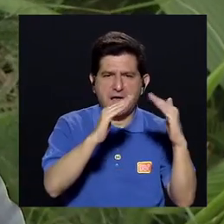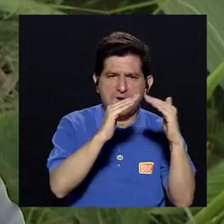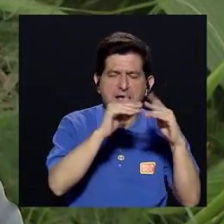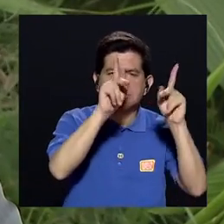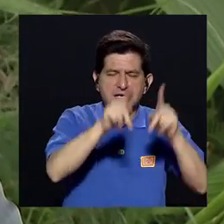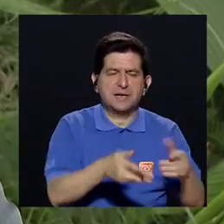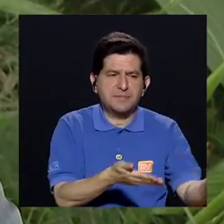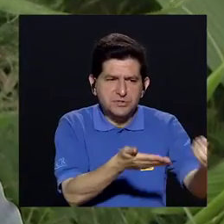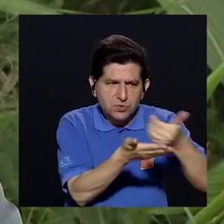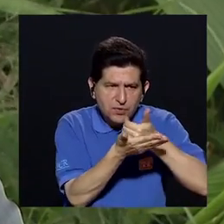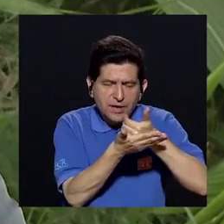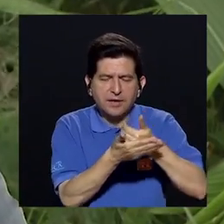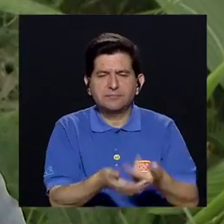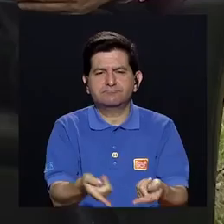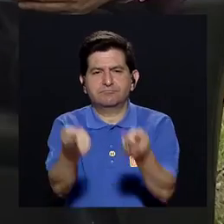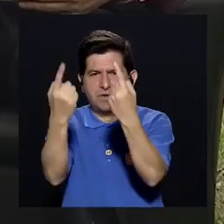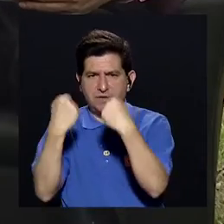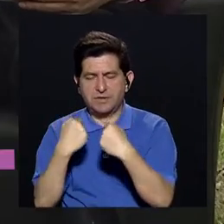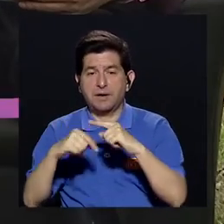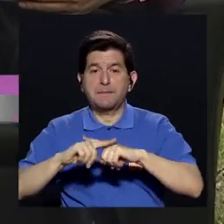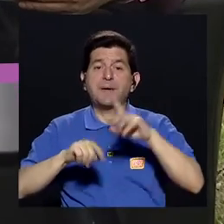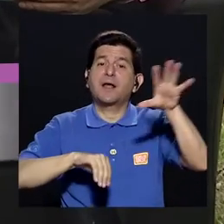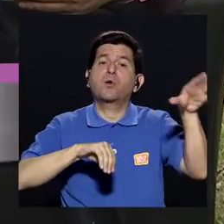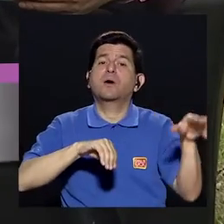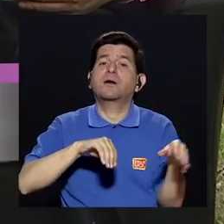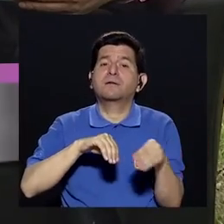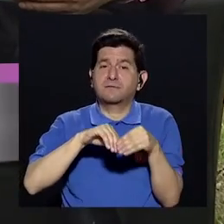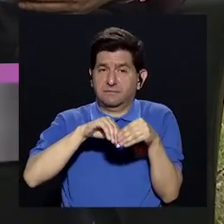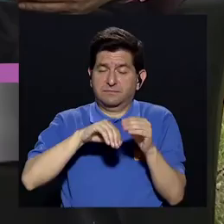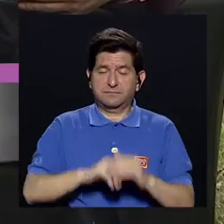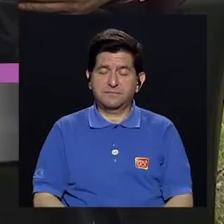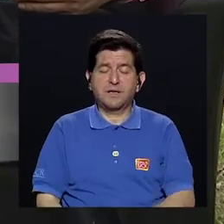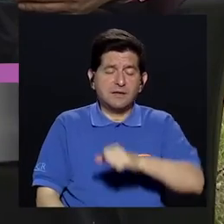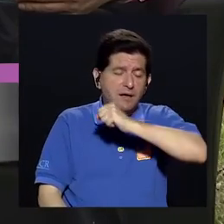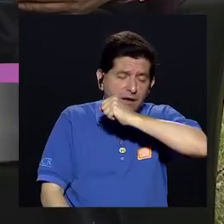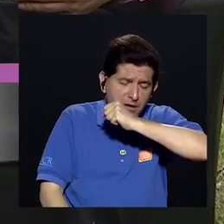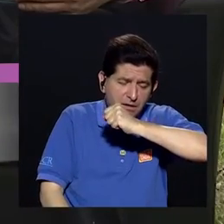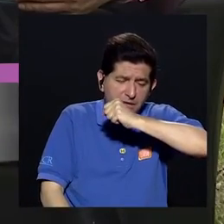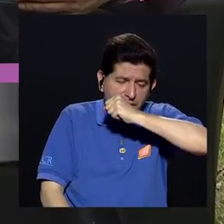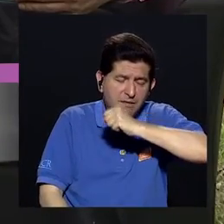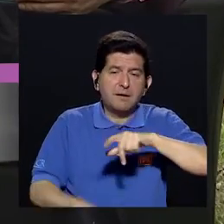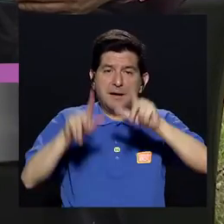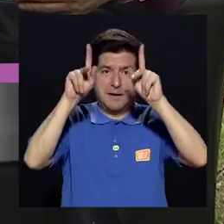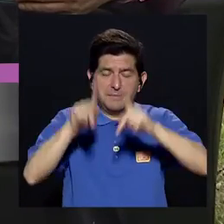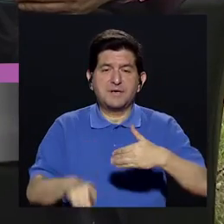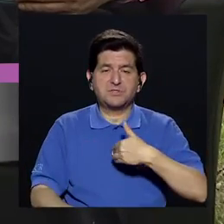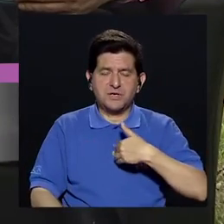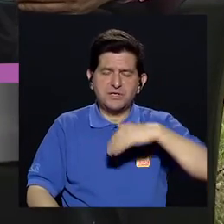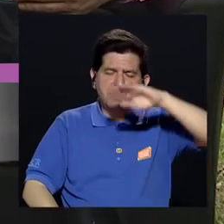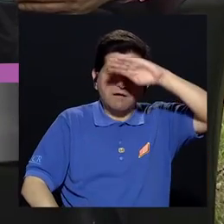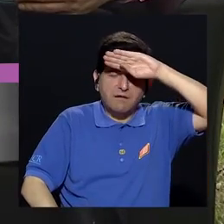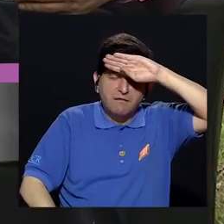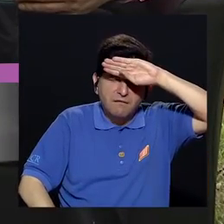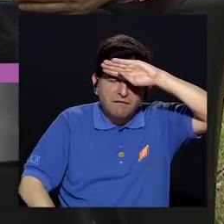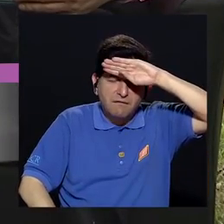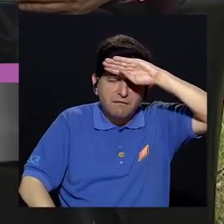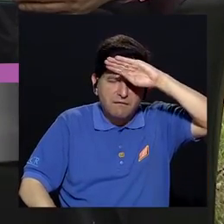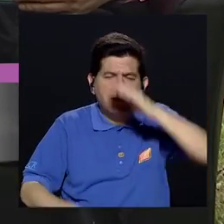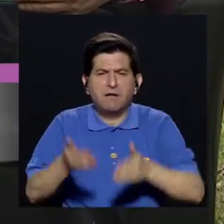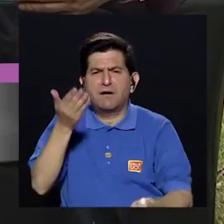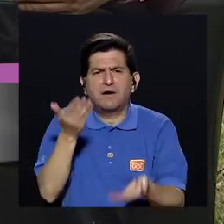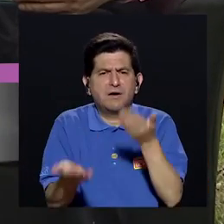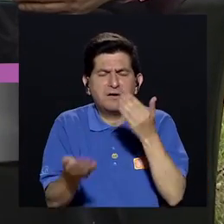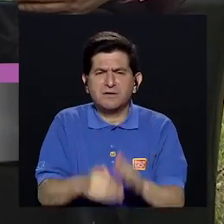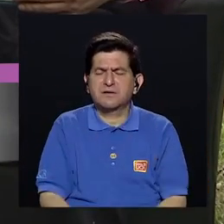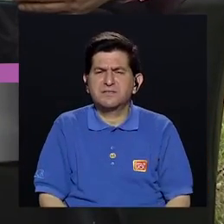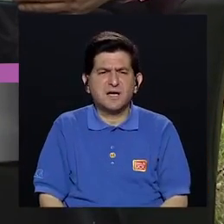Para que ellos lo traigan posteriormente Pero además de la tos, la persona puede tener fiebre, puede tener